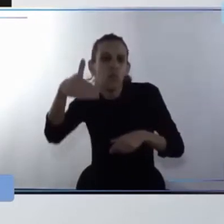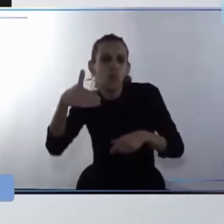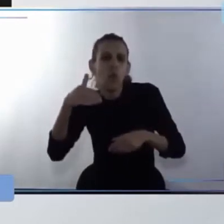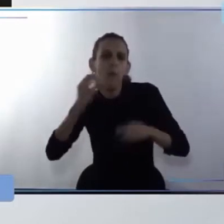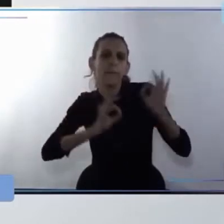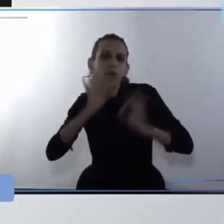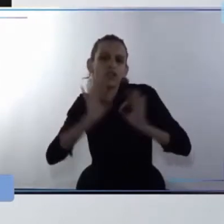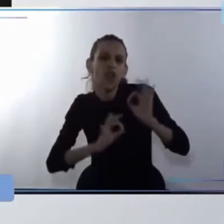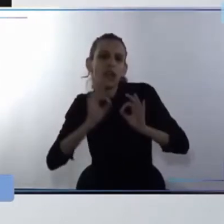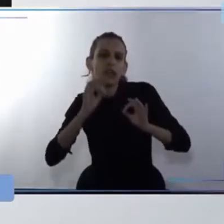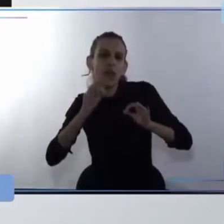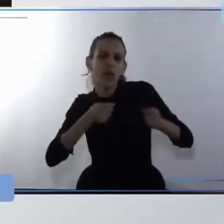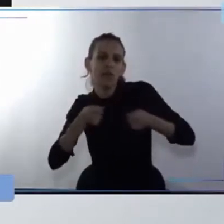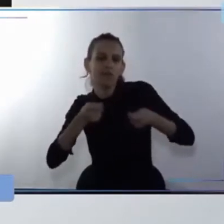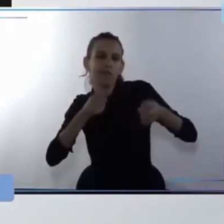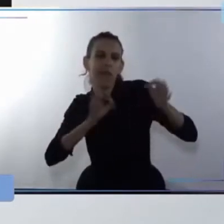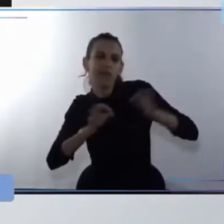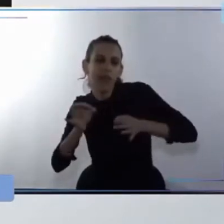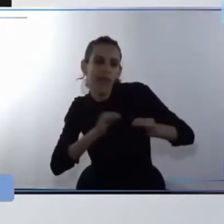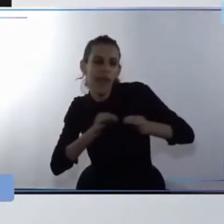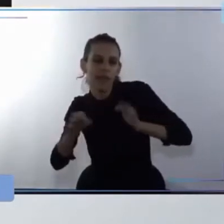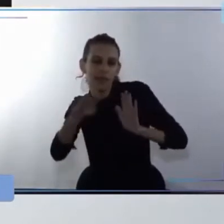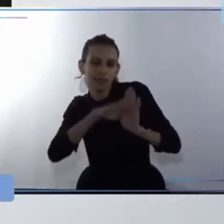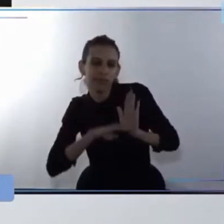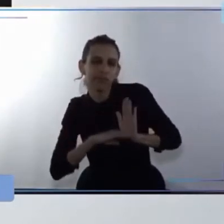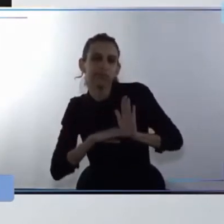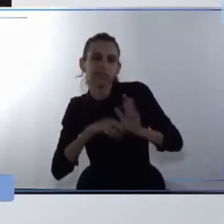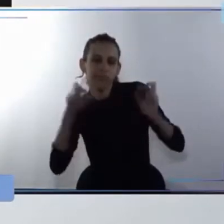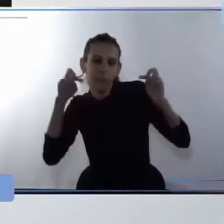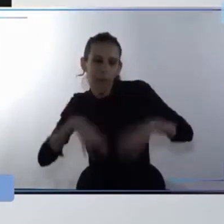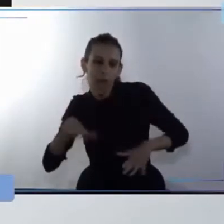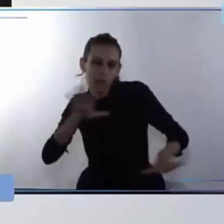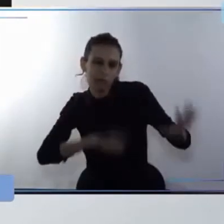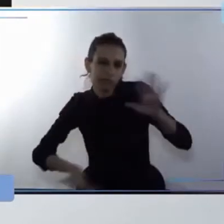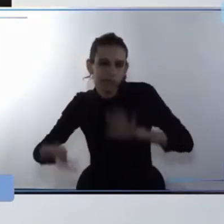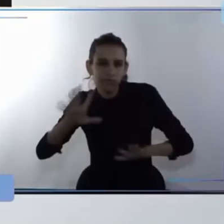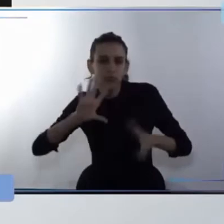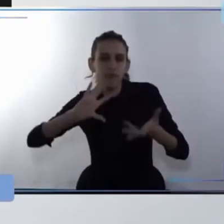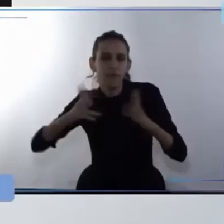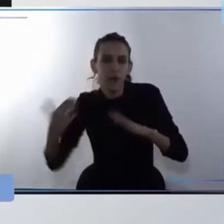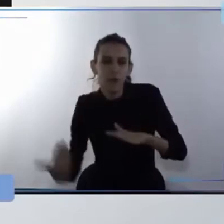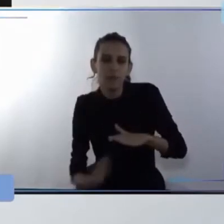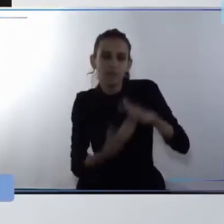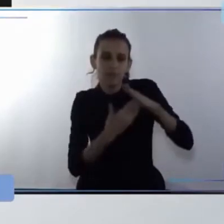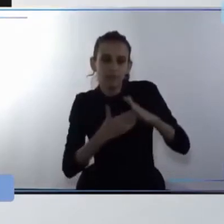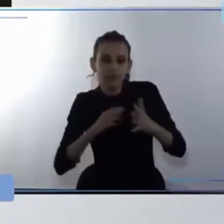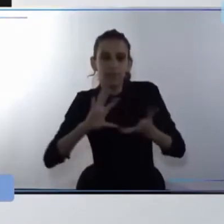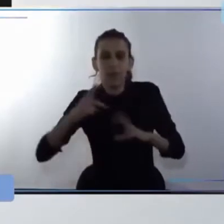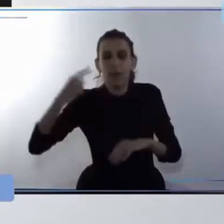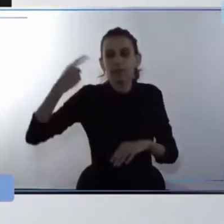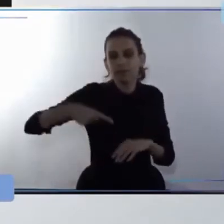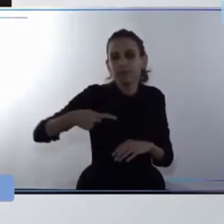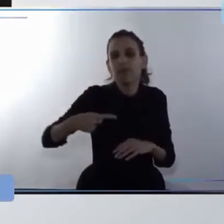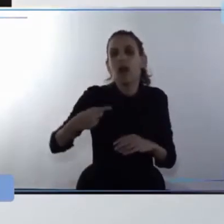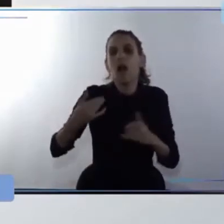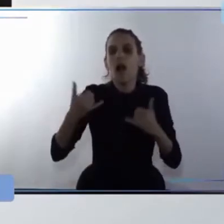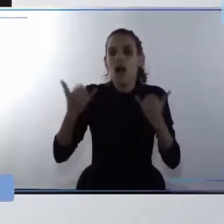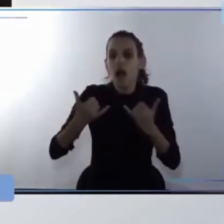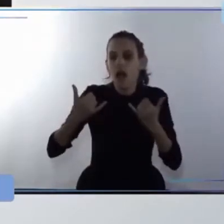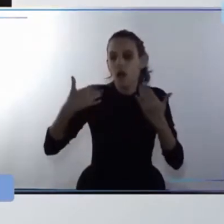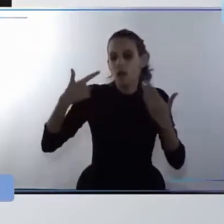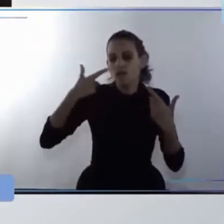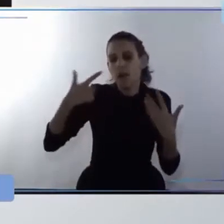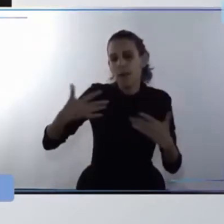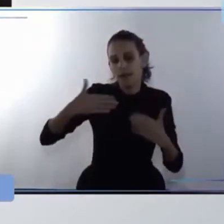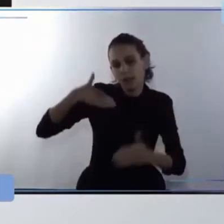proyectos estratégicos con concurrencia y con gobernanza con liderazgo son capaces de transformarse en motor de desarrollo y